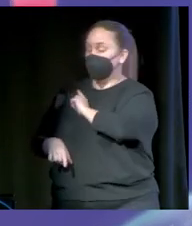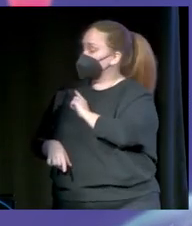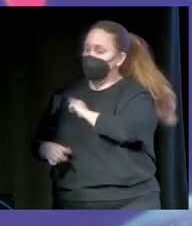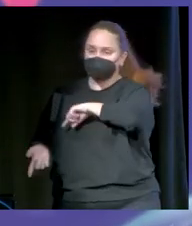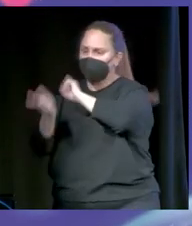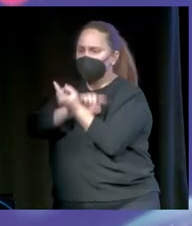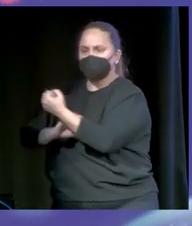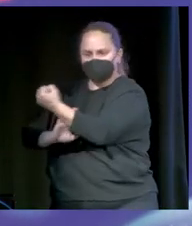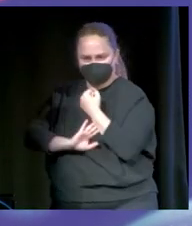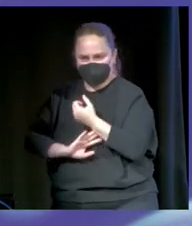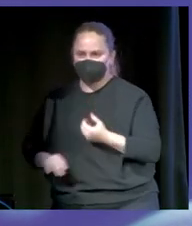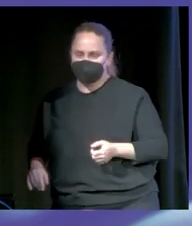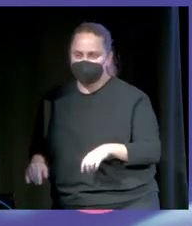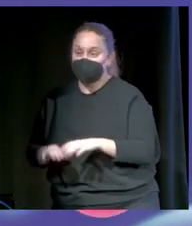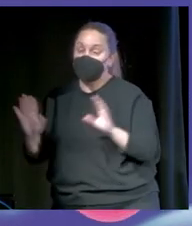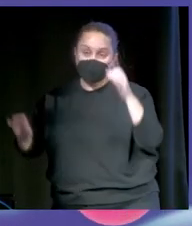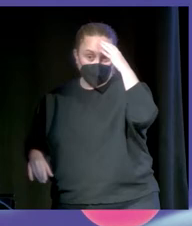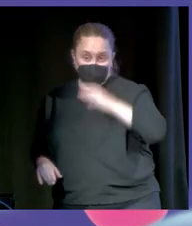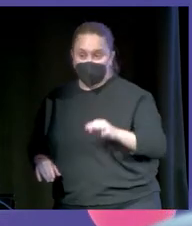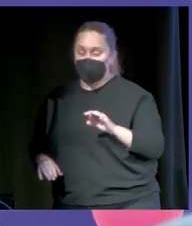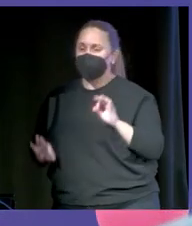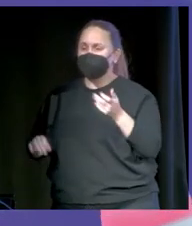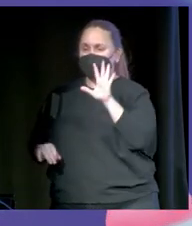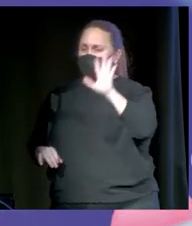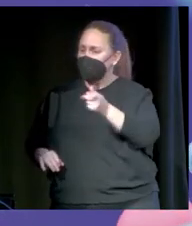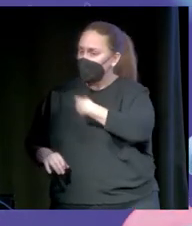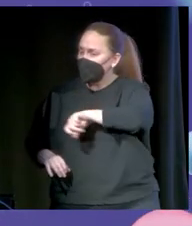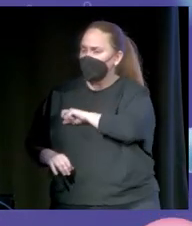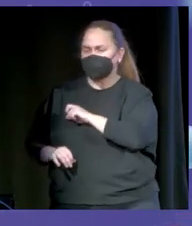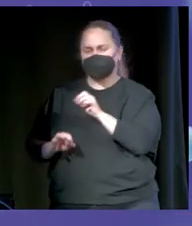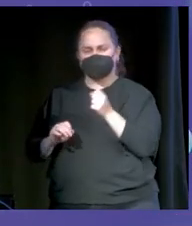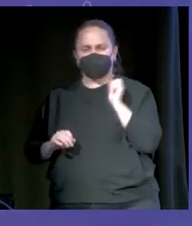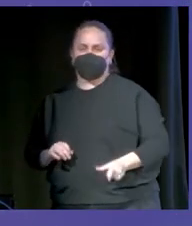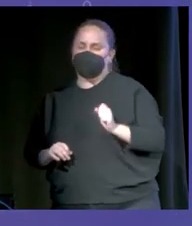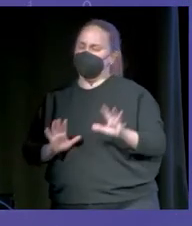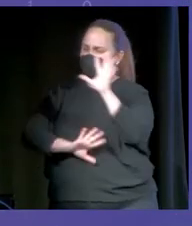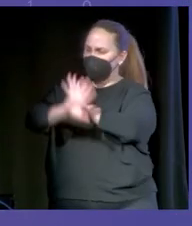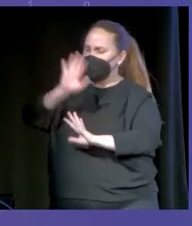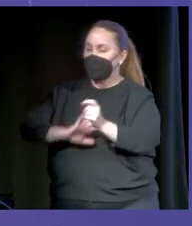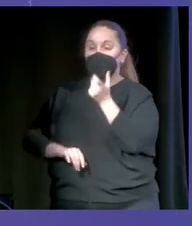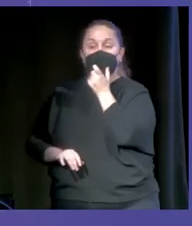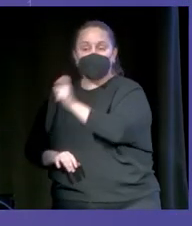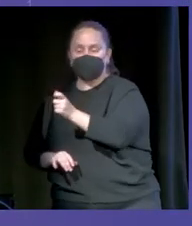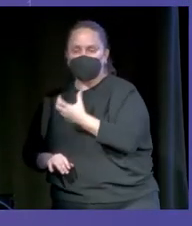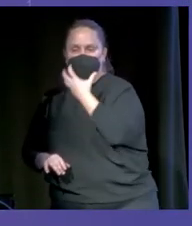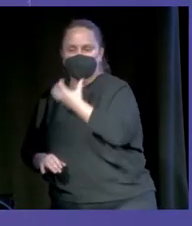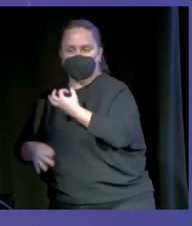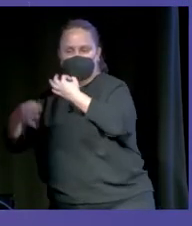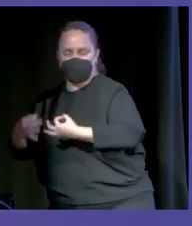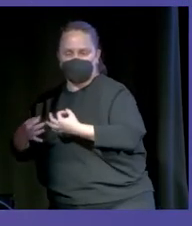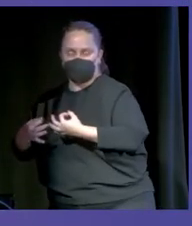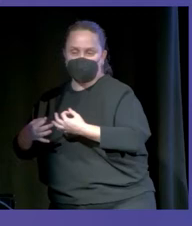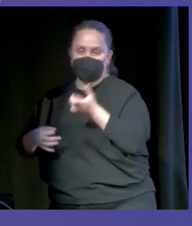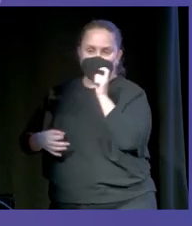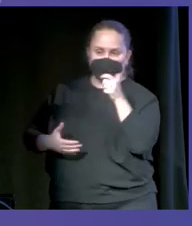recibido apoyo. Y creo que en España el problema es que confundimos con mucha frecuencia la palabra serio con la